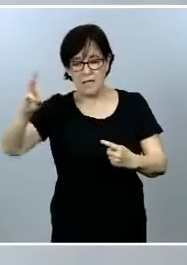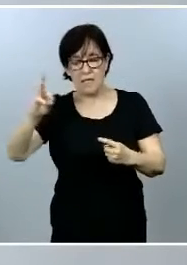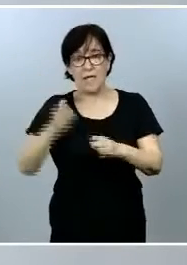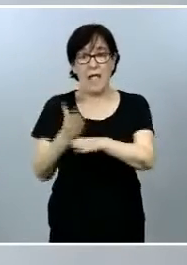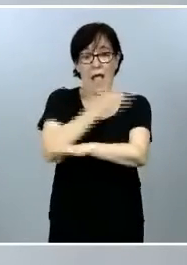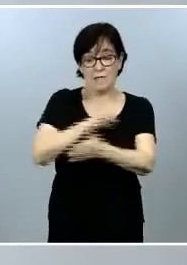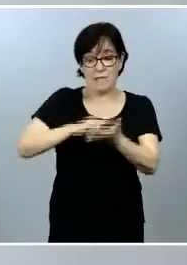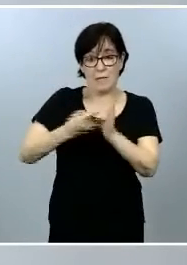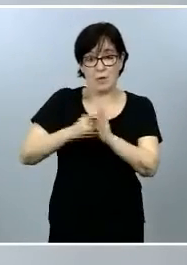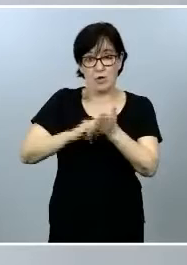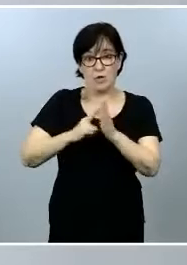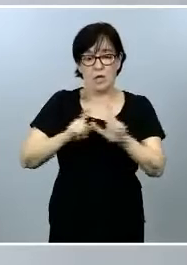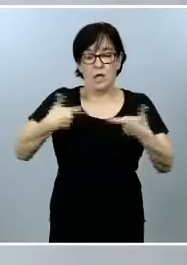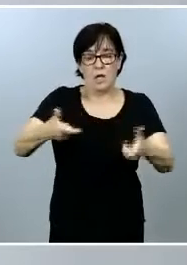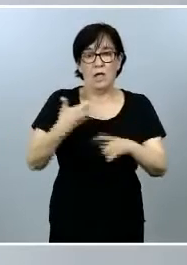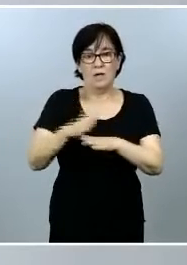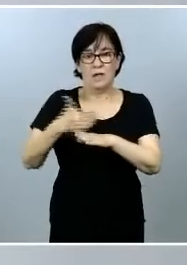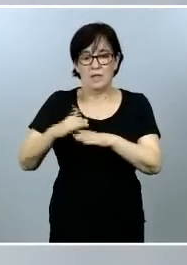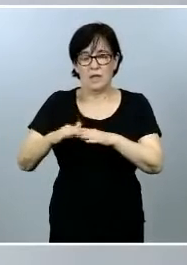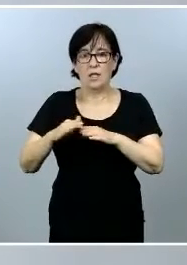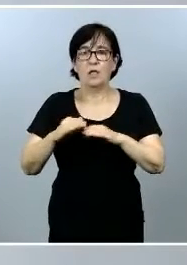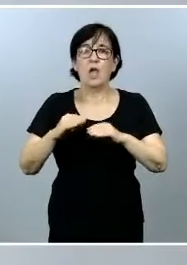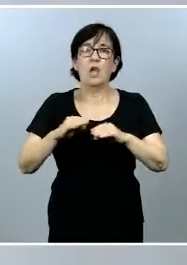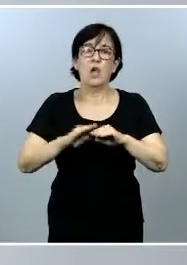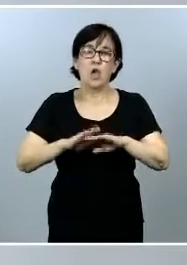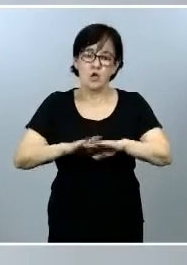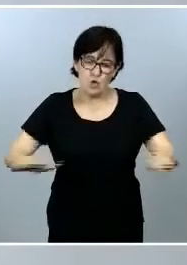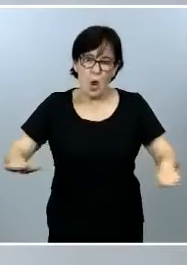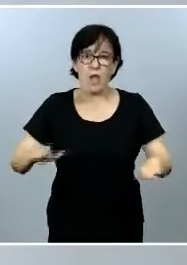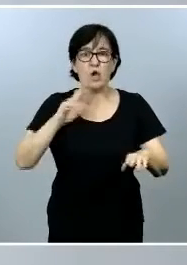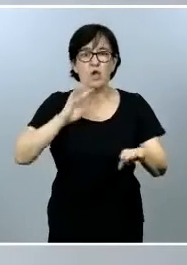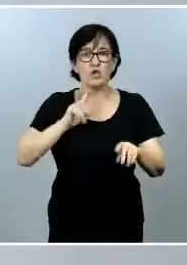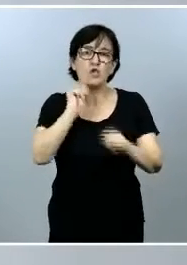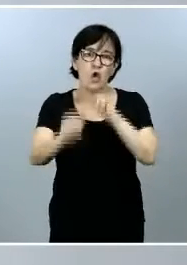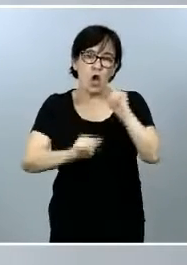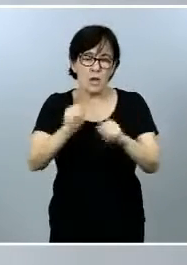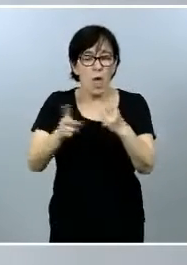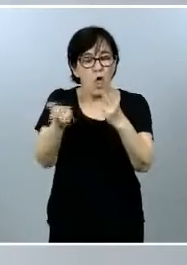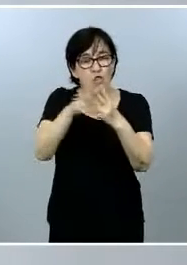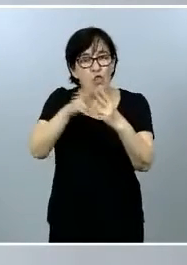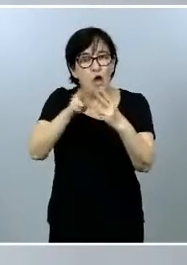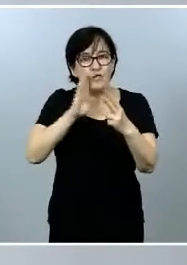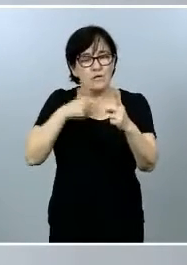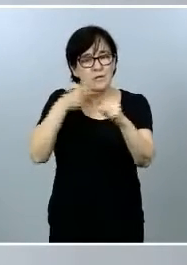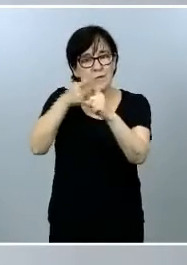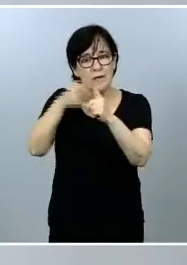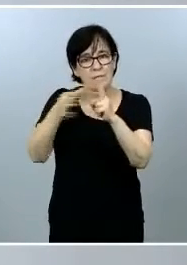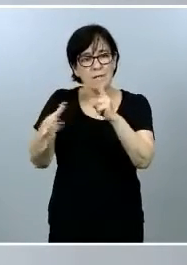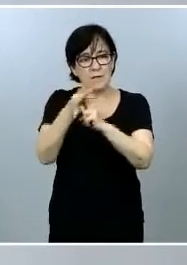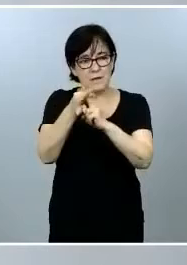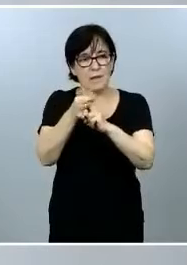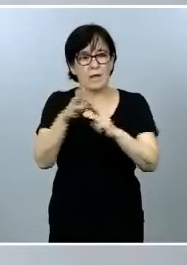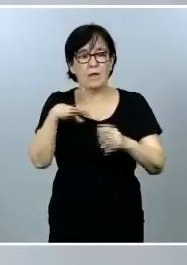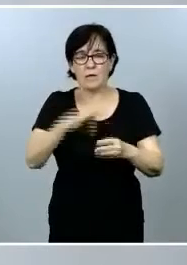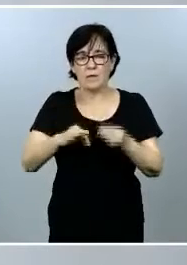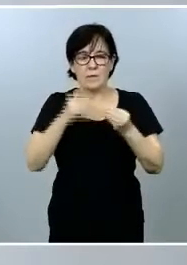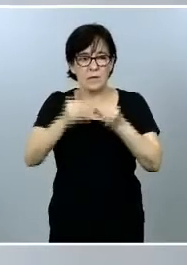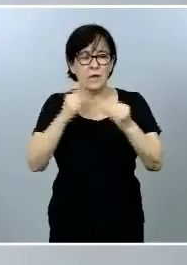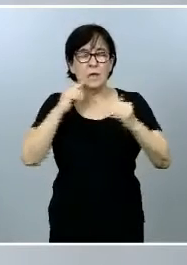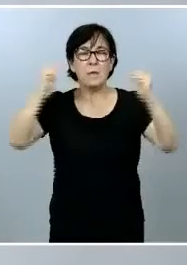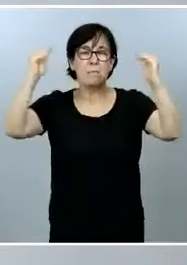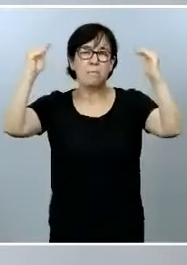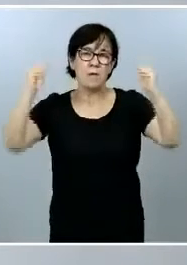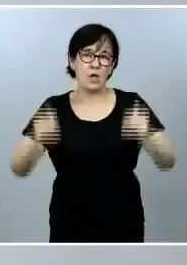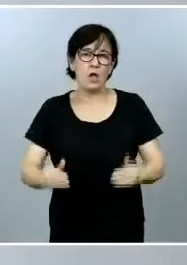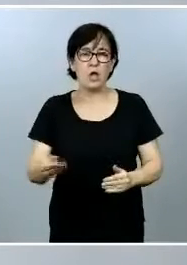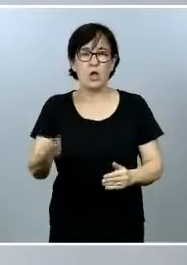ley de residuos y suelos contaminados. Dos referencias que nos deben ayudar a reducir ese consumo